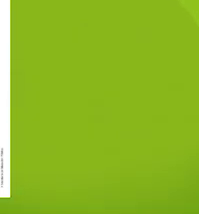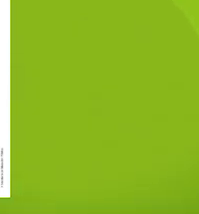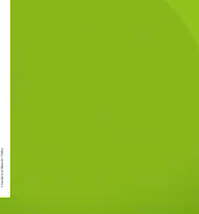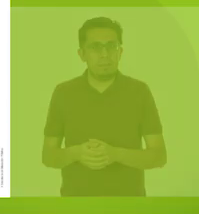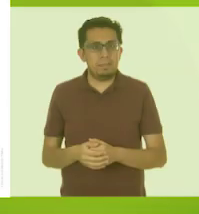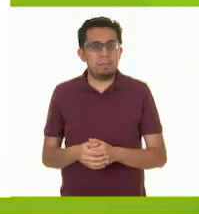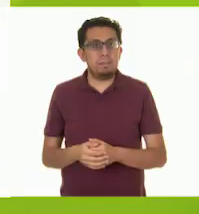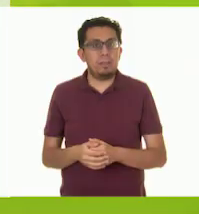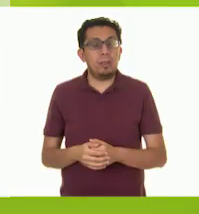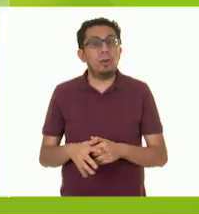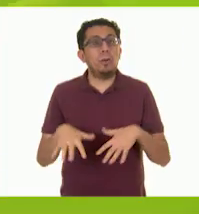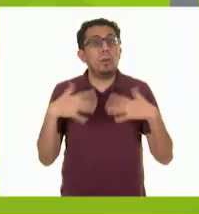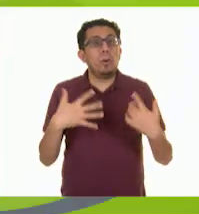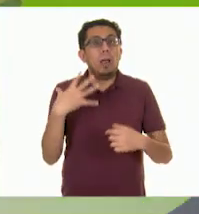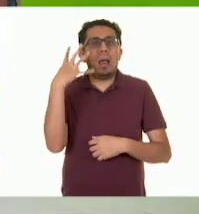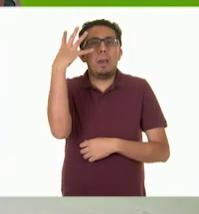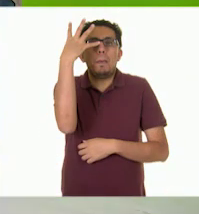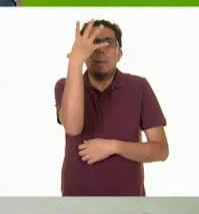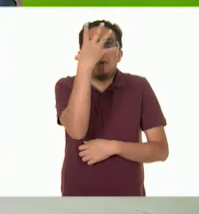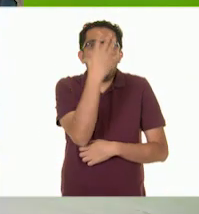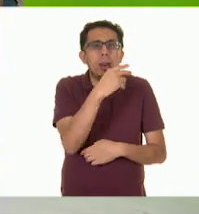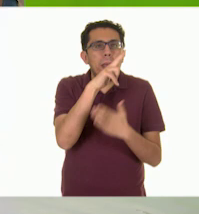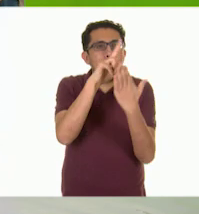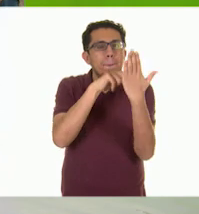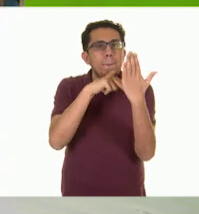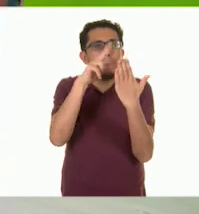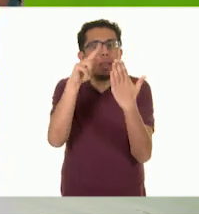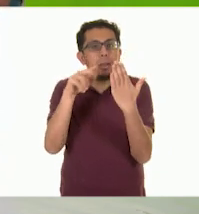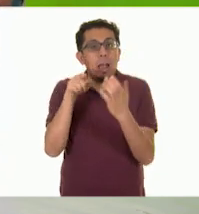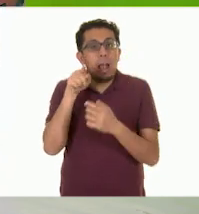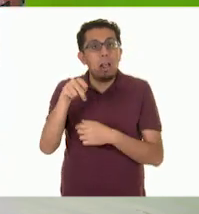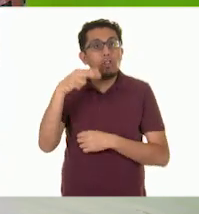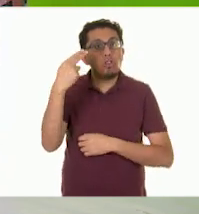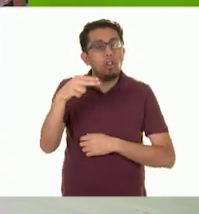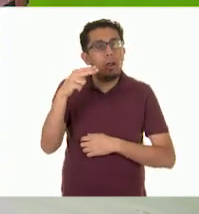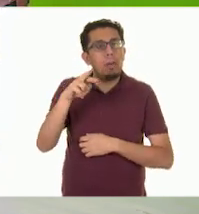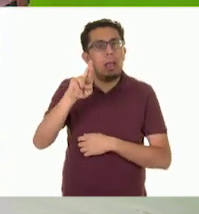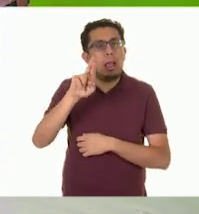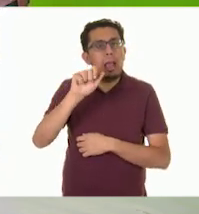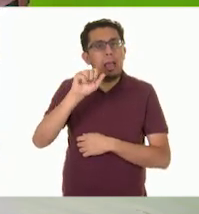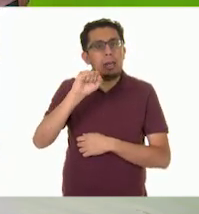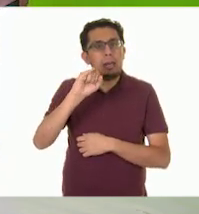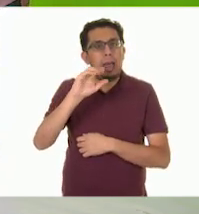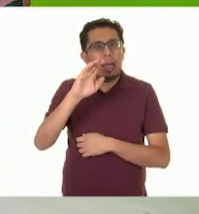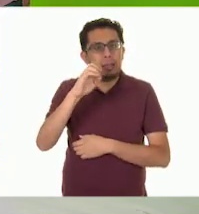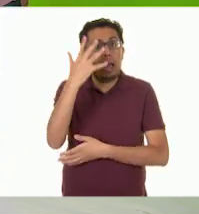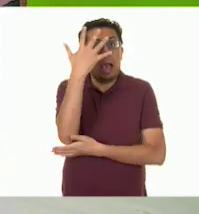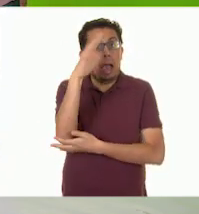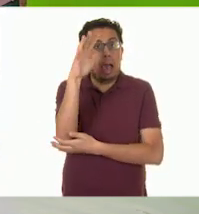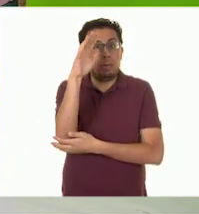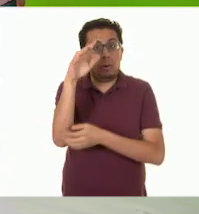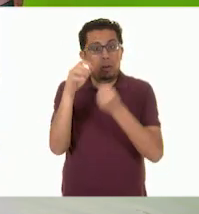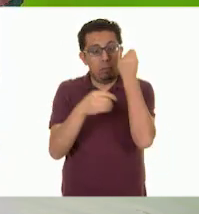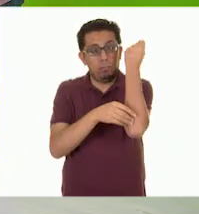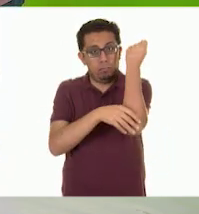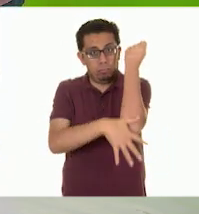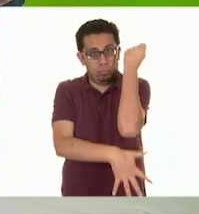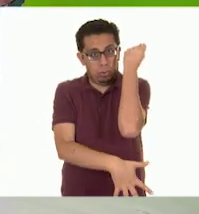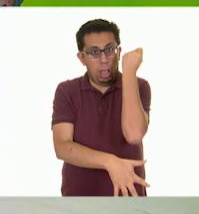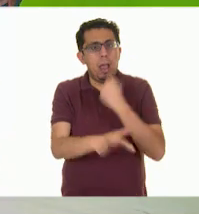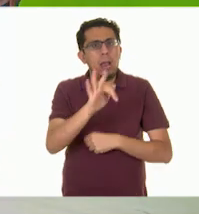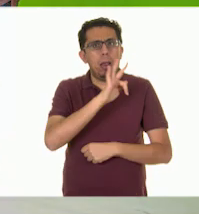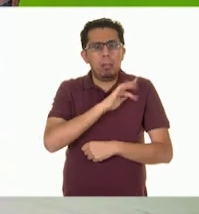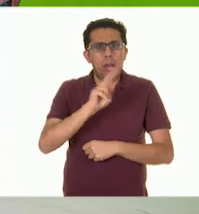Guau, qué bonitas pinturas. En la que se titula Raíces de árbol, podemos observar diferentes